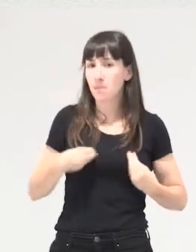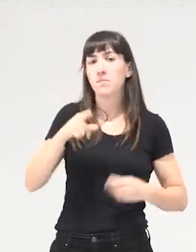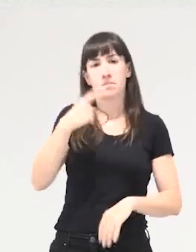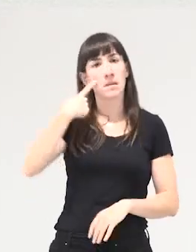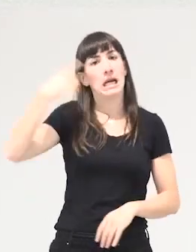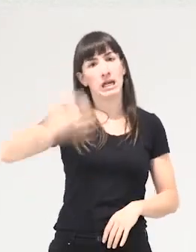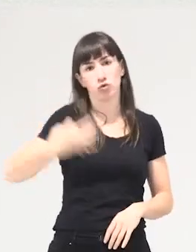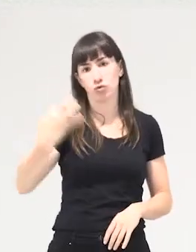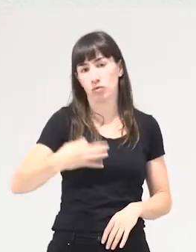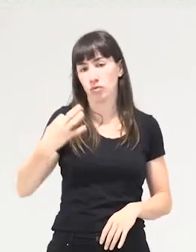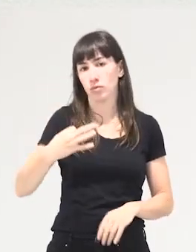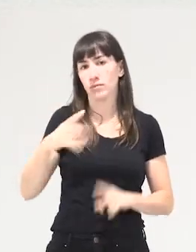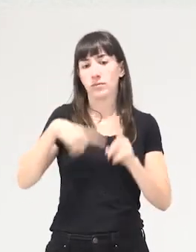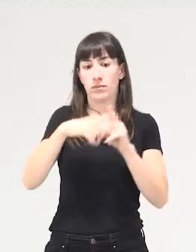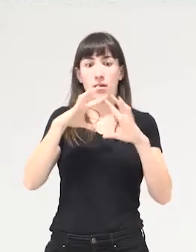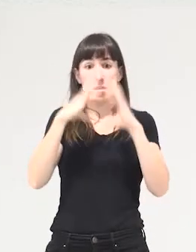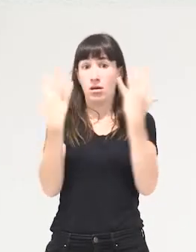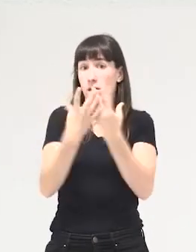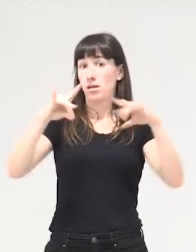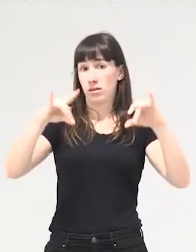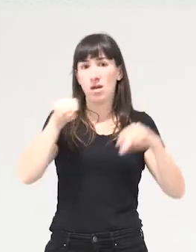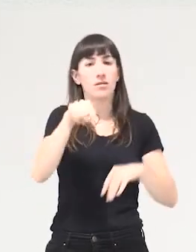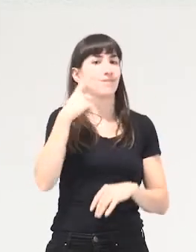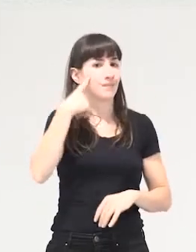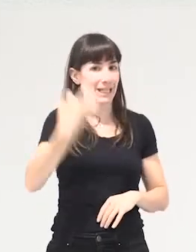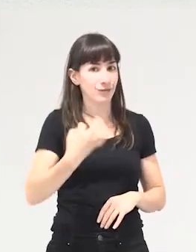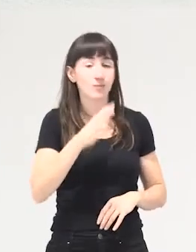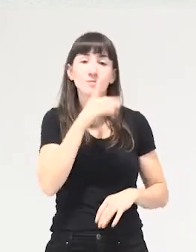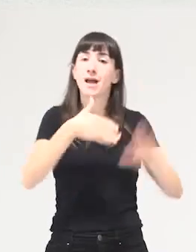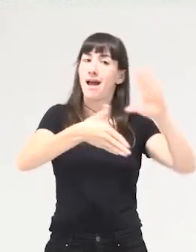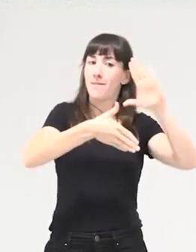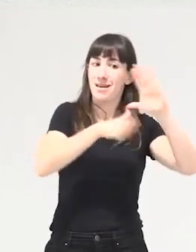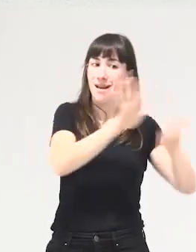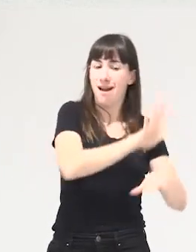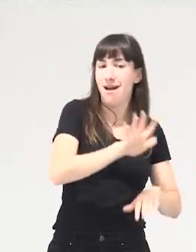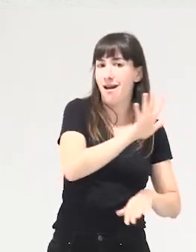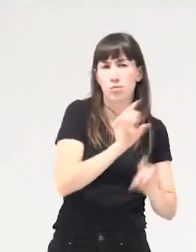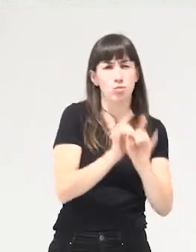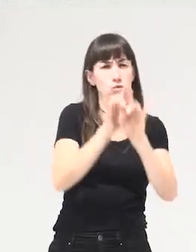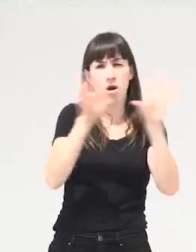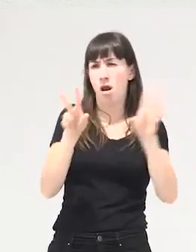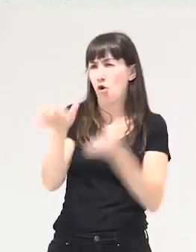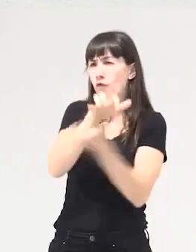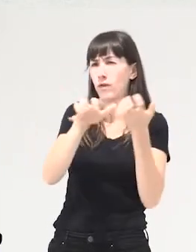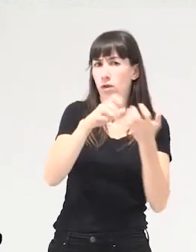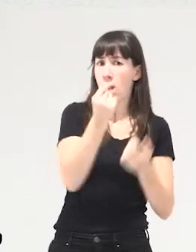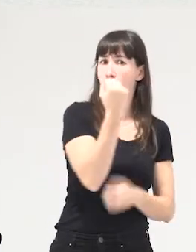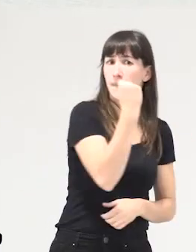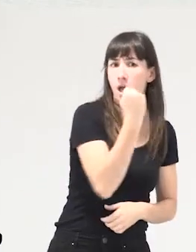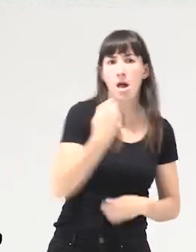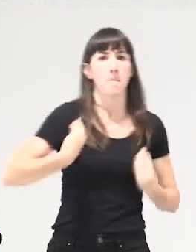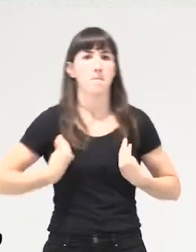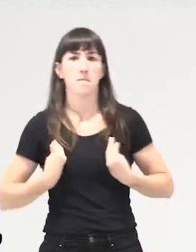términos también de la tierra misma. Entonces, desde América Latina se nombró con claridad el conflicto capital-vida cuando